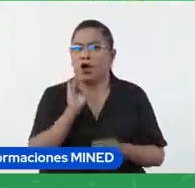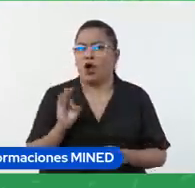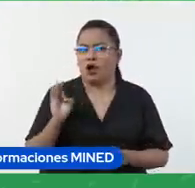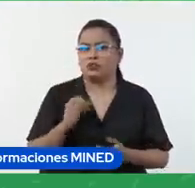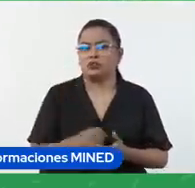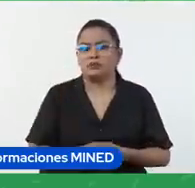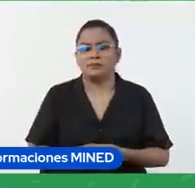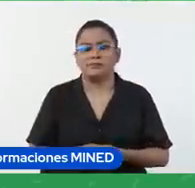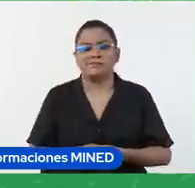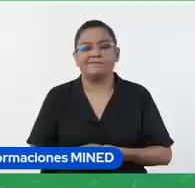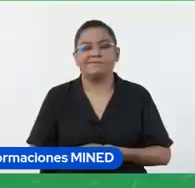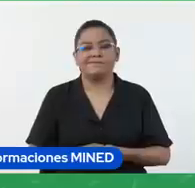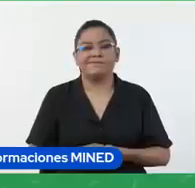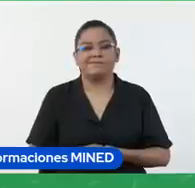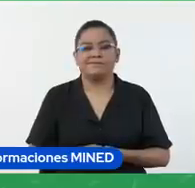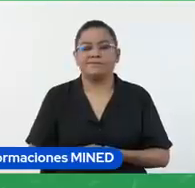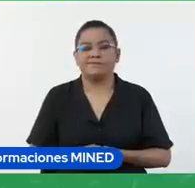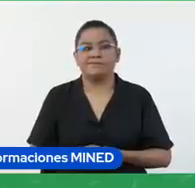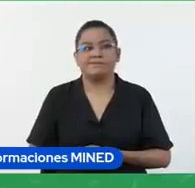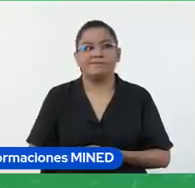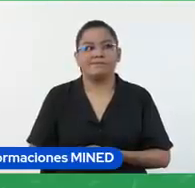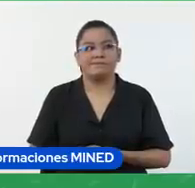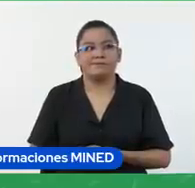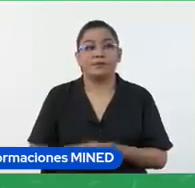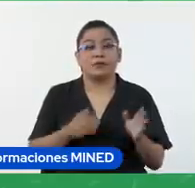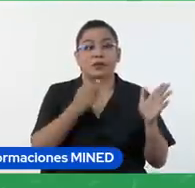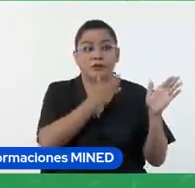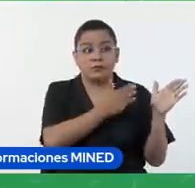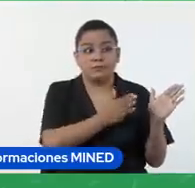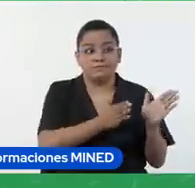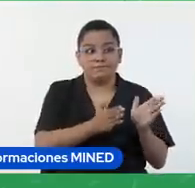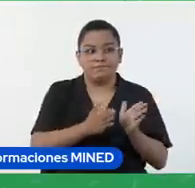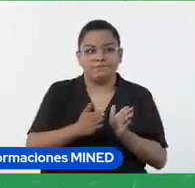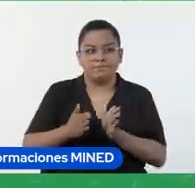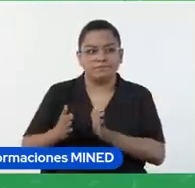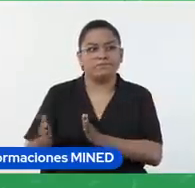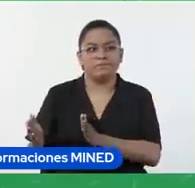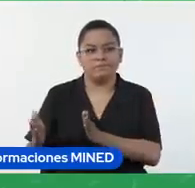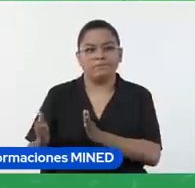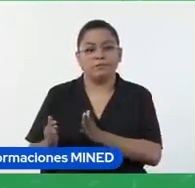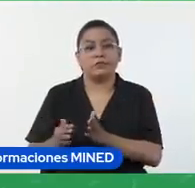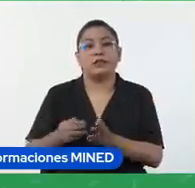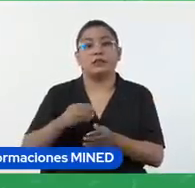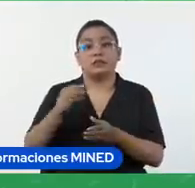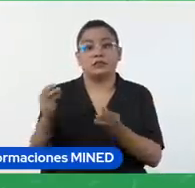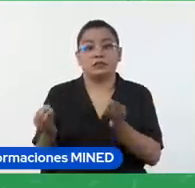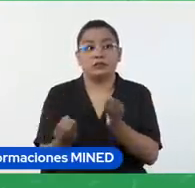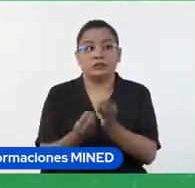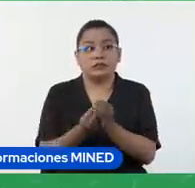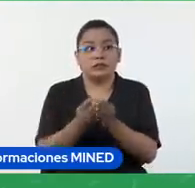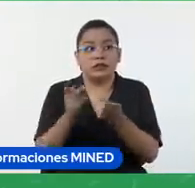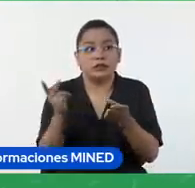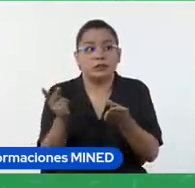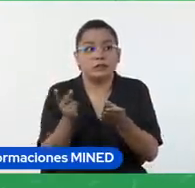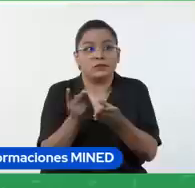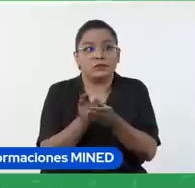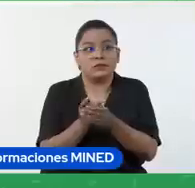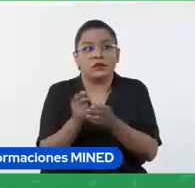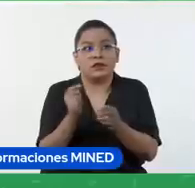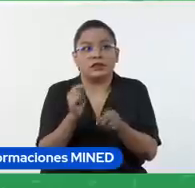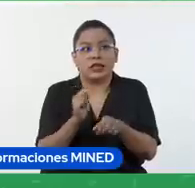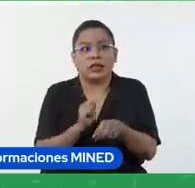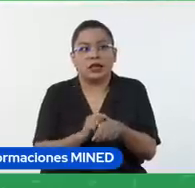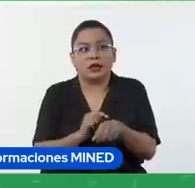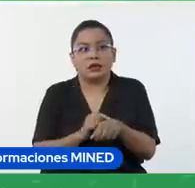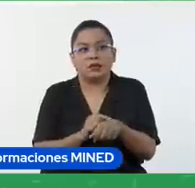parezcan se deben organizar las evidencias que irán en el portafolio ya podría ser de forma temporal desde la